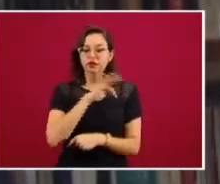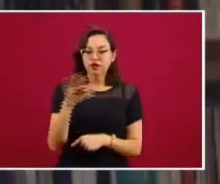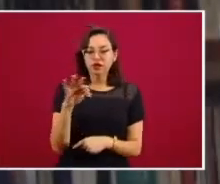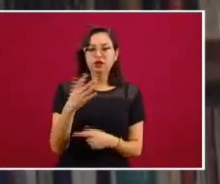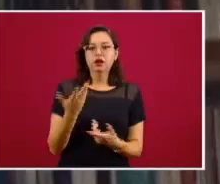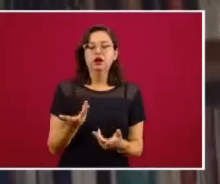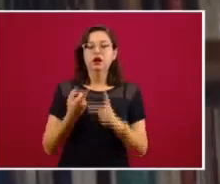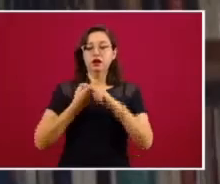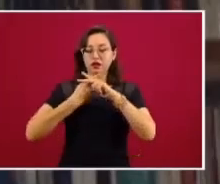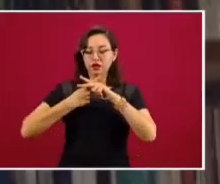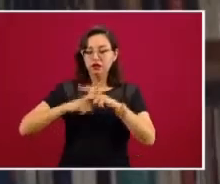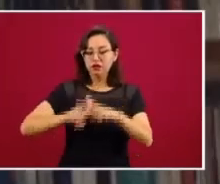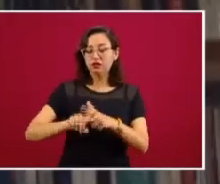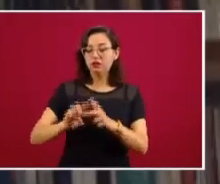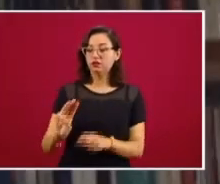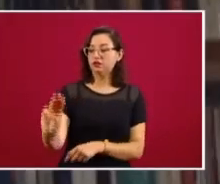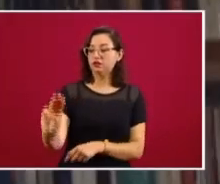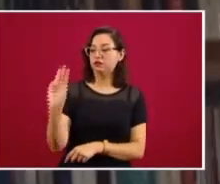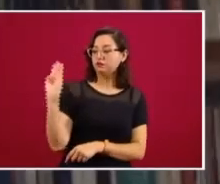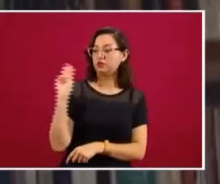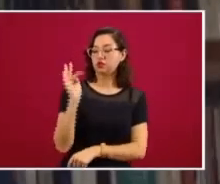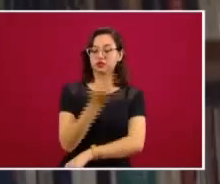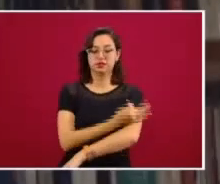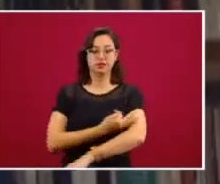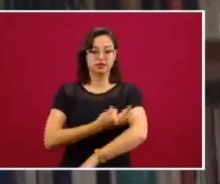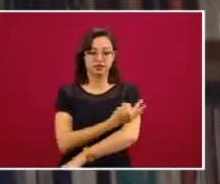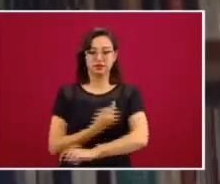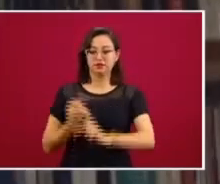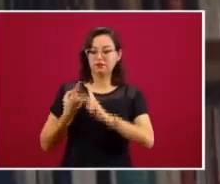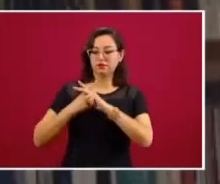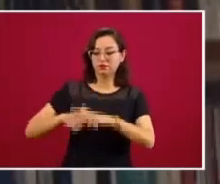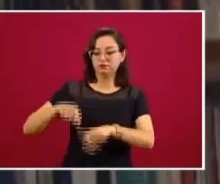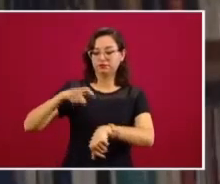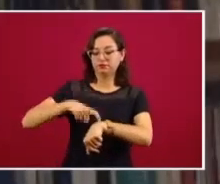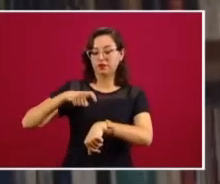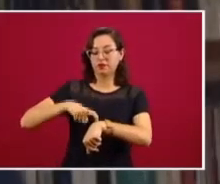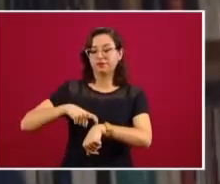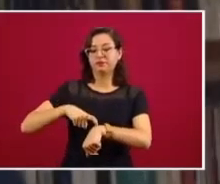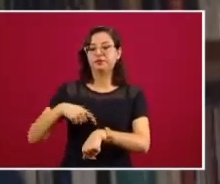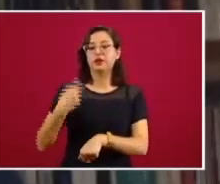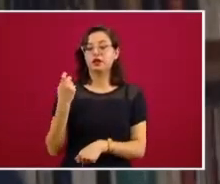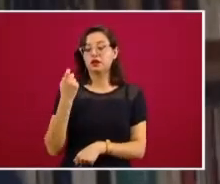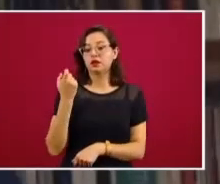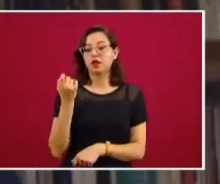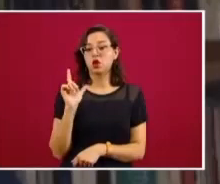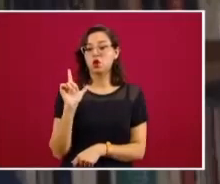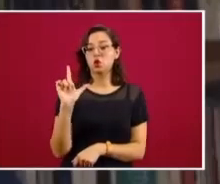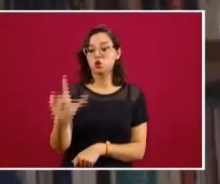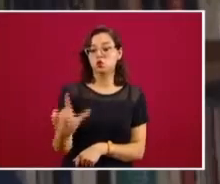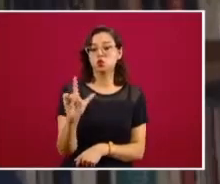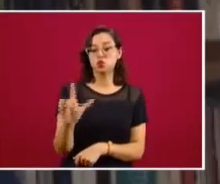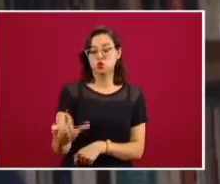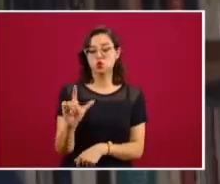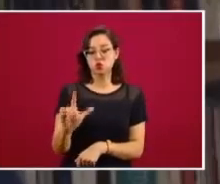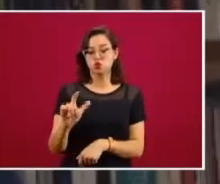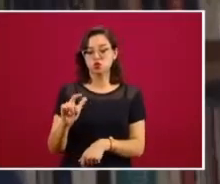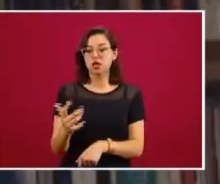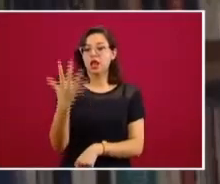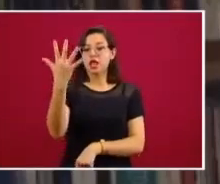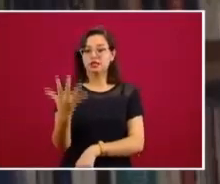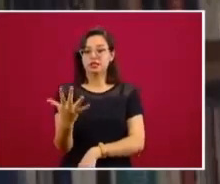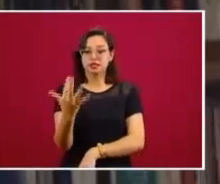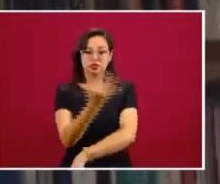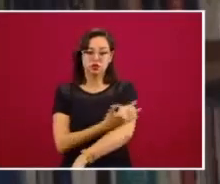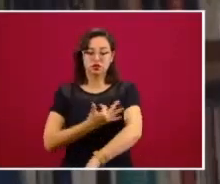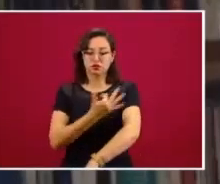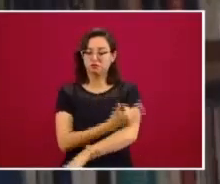empezó a correr el miércoles por la tarde y vencerá el lunes próximo a las 5 de la